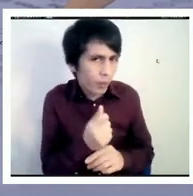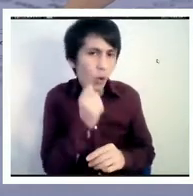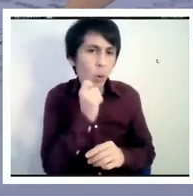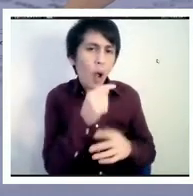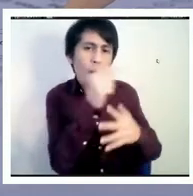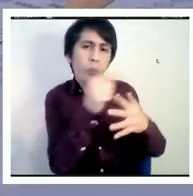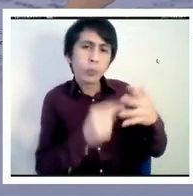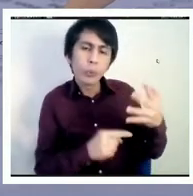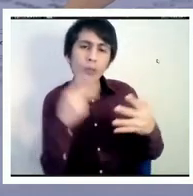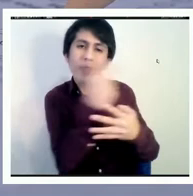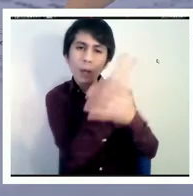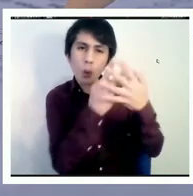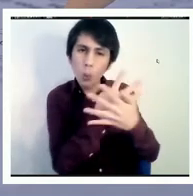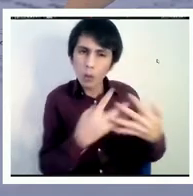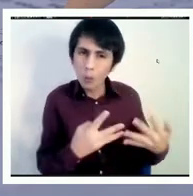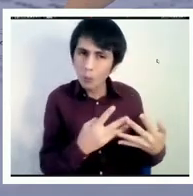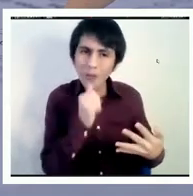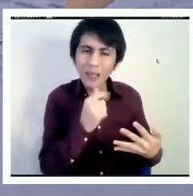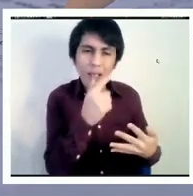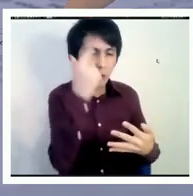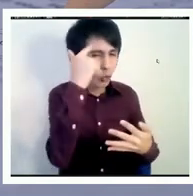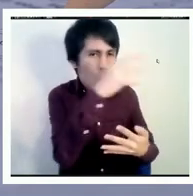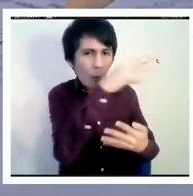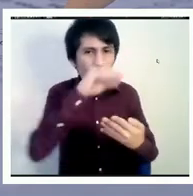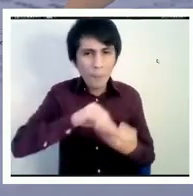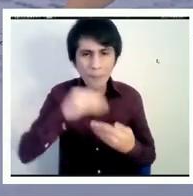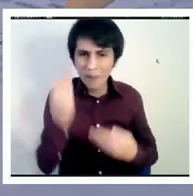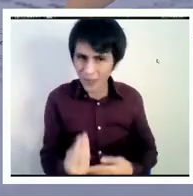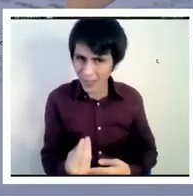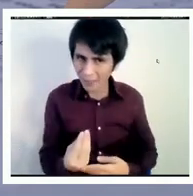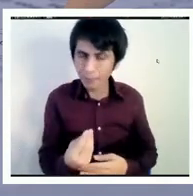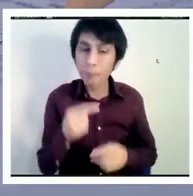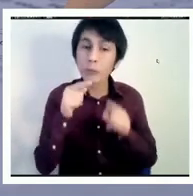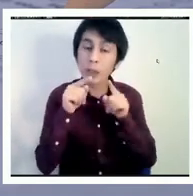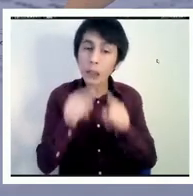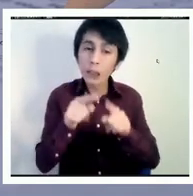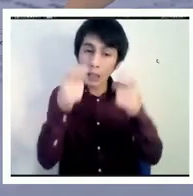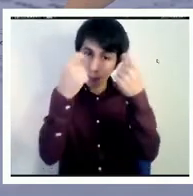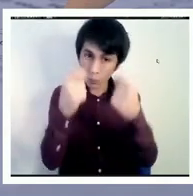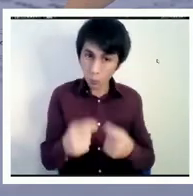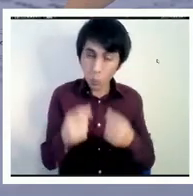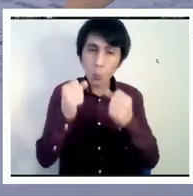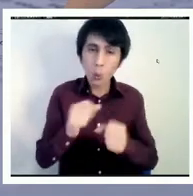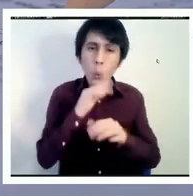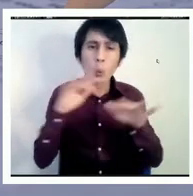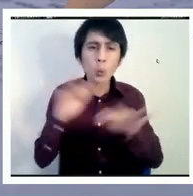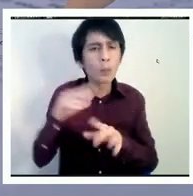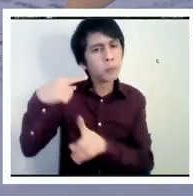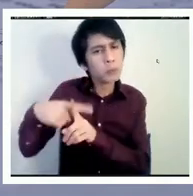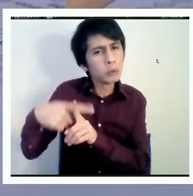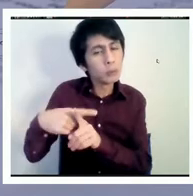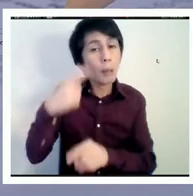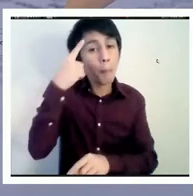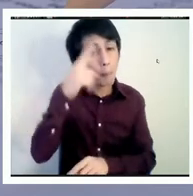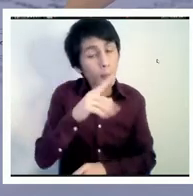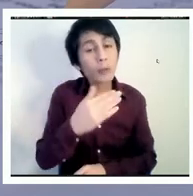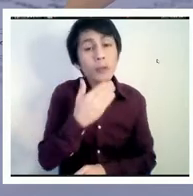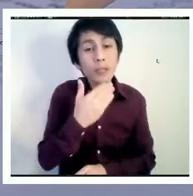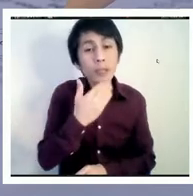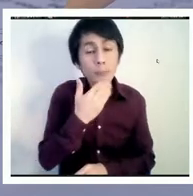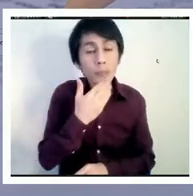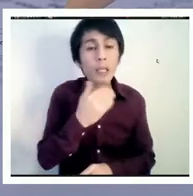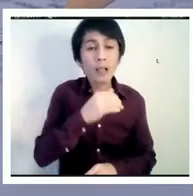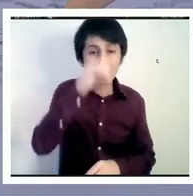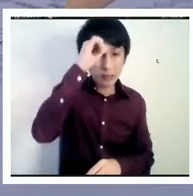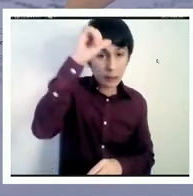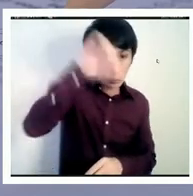bien entonces también estas evaluaciones pueden ser utilizadas de manera positiva pero también cuando son sancionatorias también